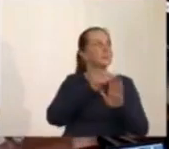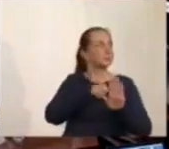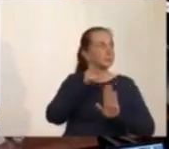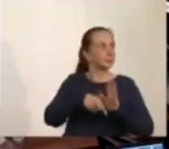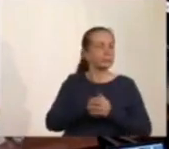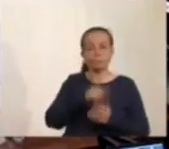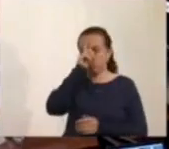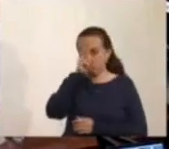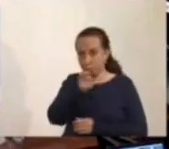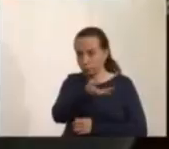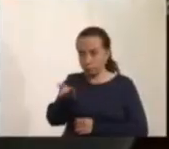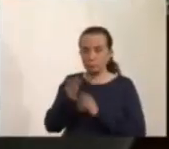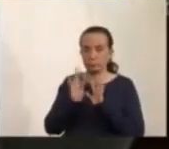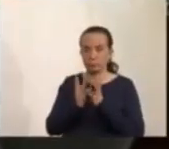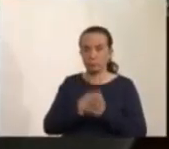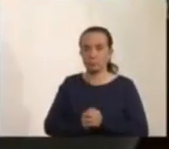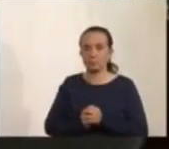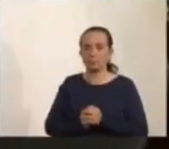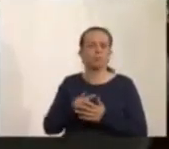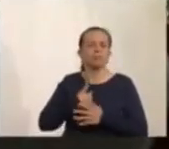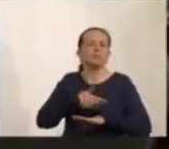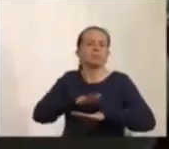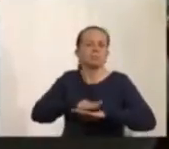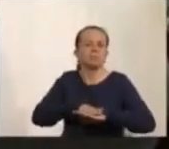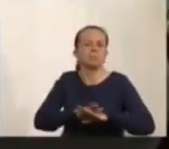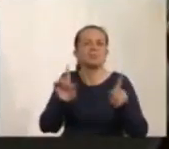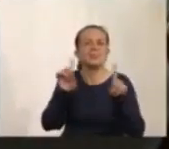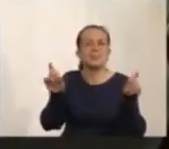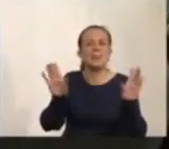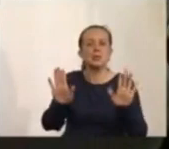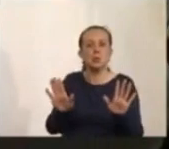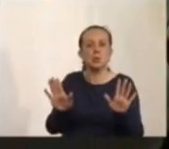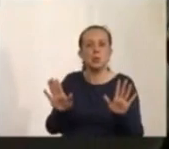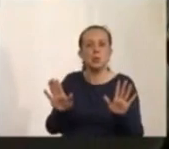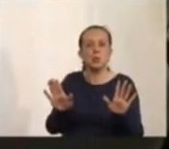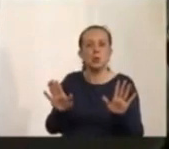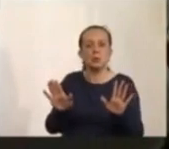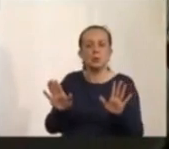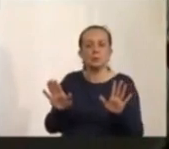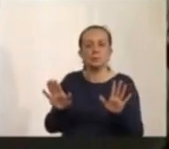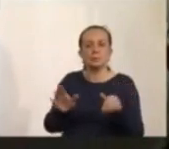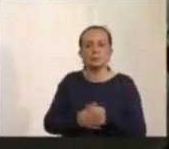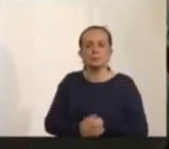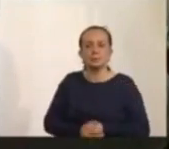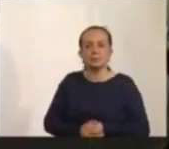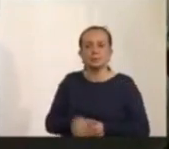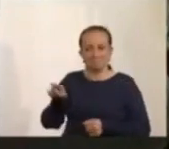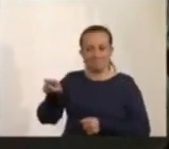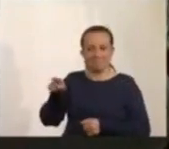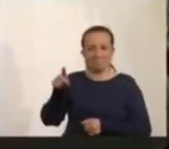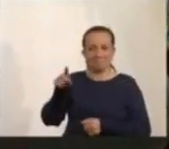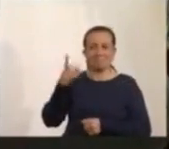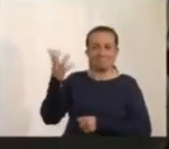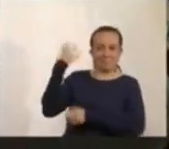...honorables senadores. Mire, yo no voy a entrar ahora en la discusión de la nulidad que el gobierno anterior